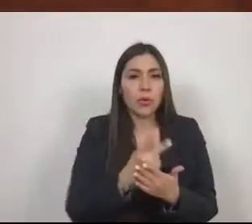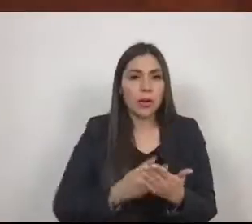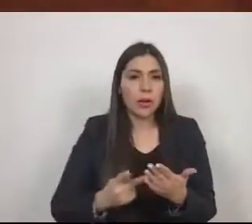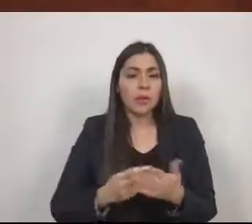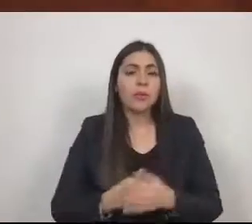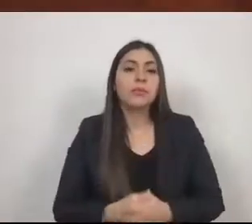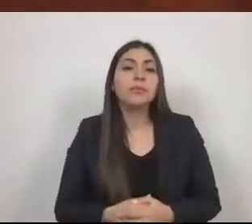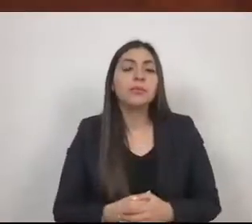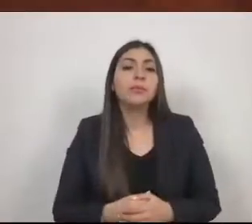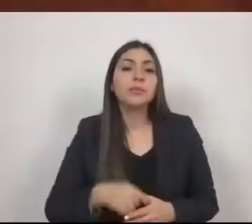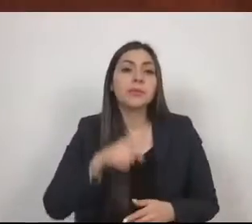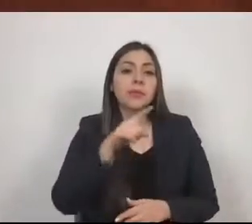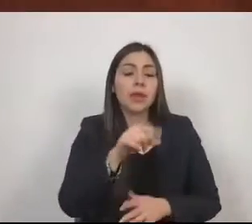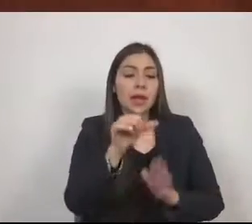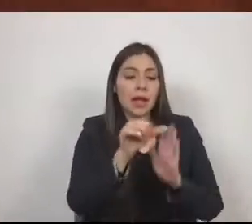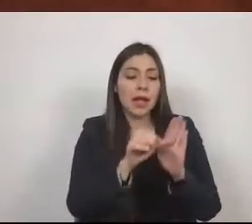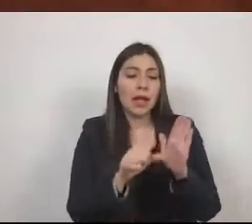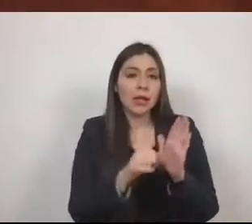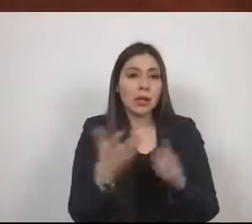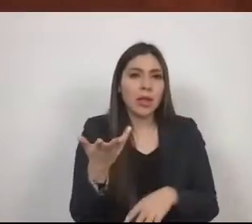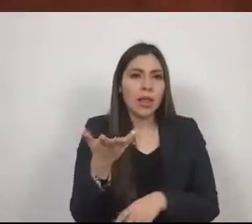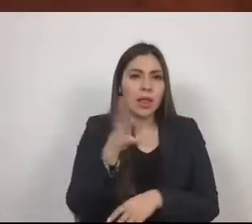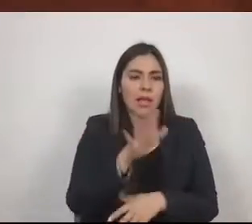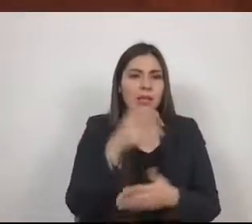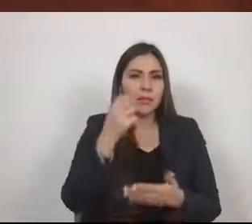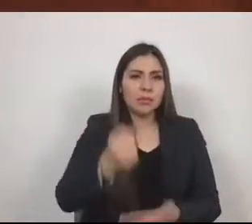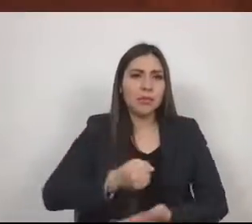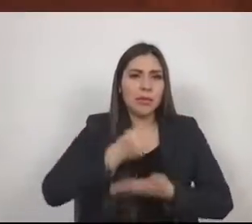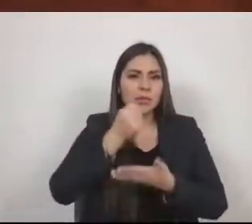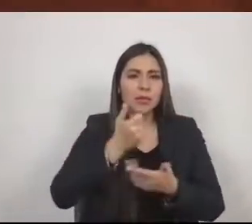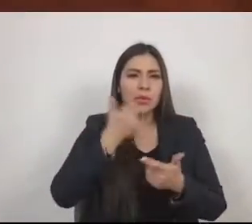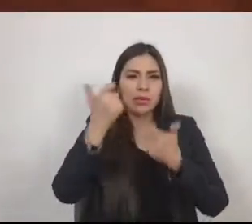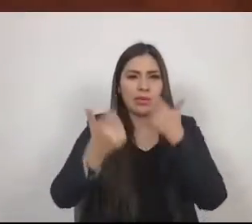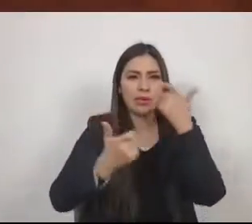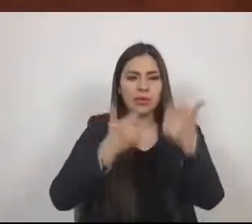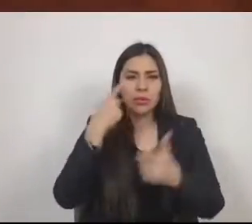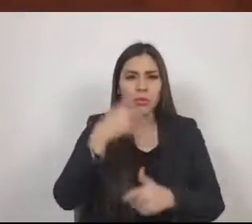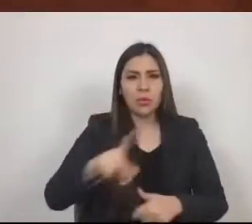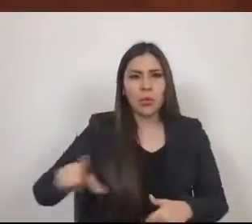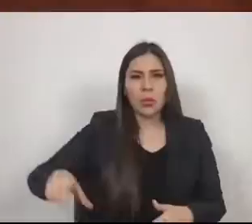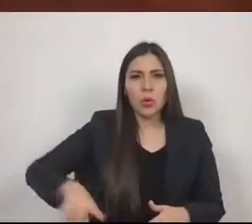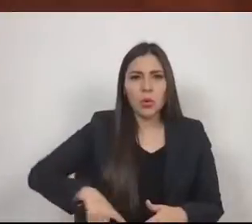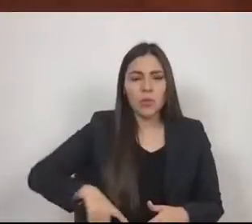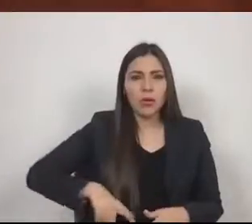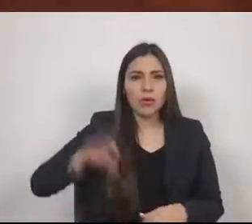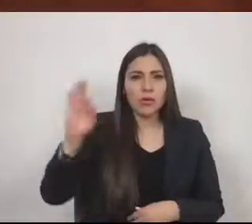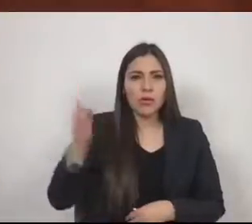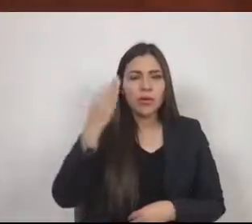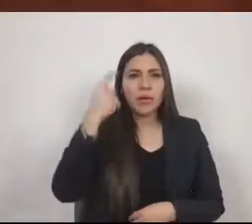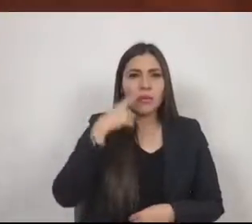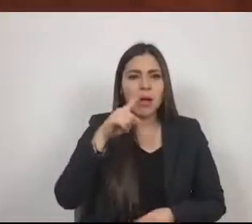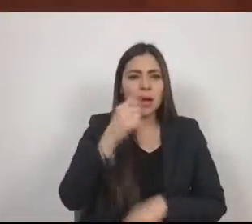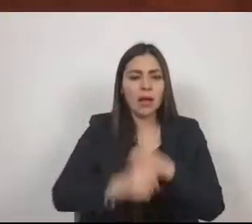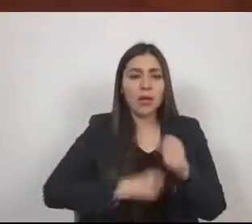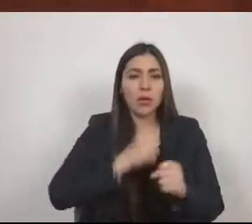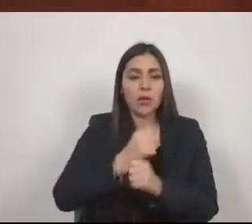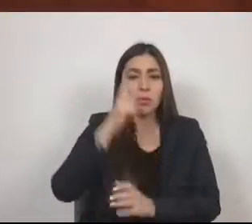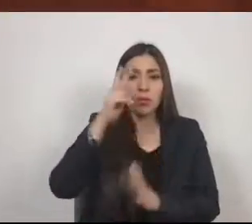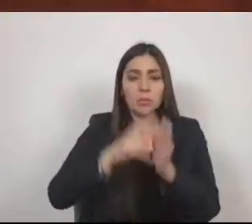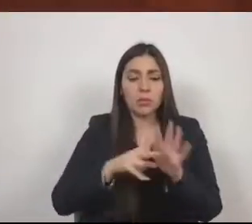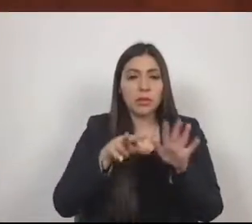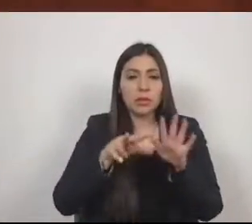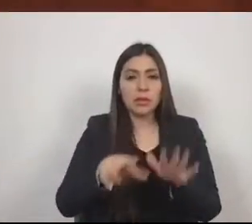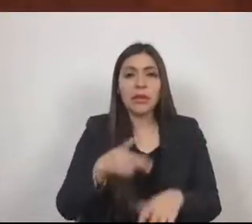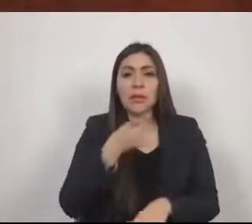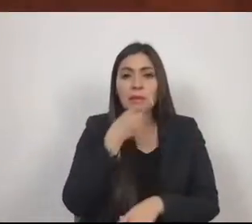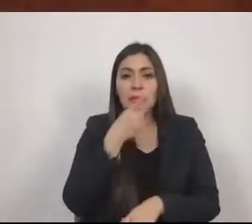el artículo 10 del Presupuesto de Egresos de la Federación para el Ejercicio Fiscal 2018 estableció que los